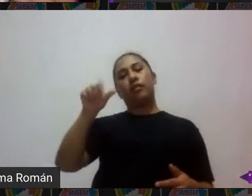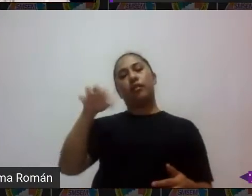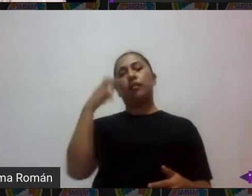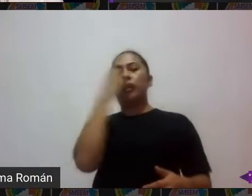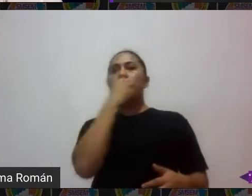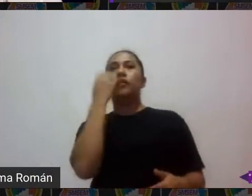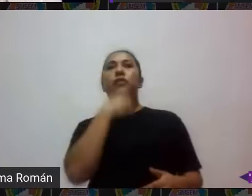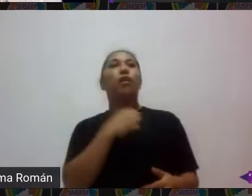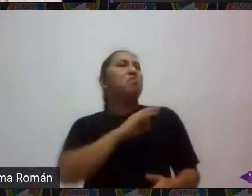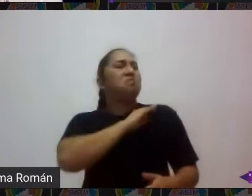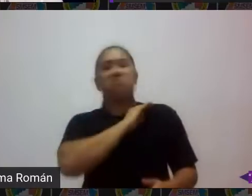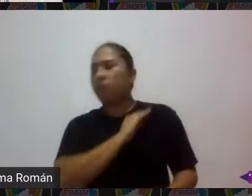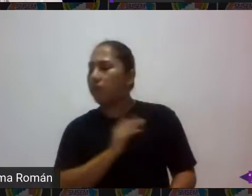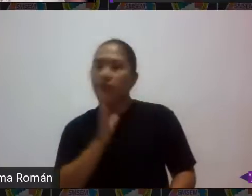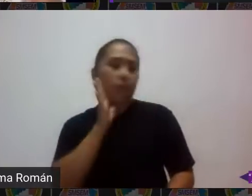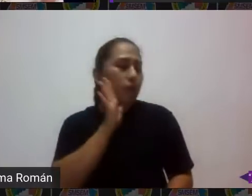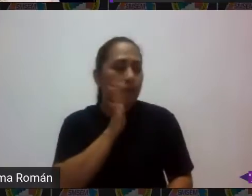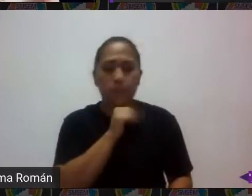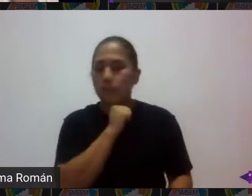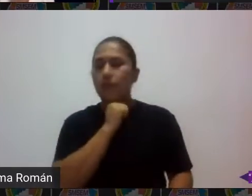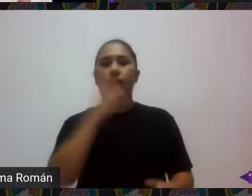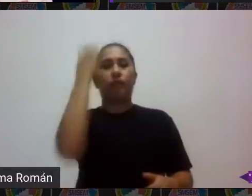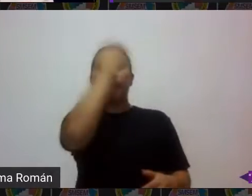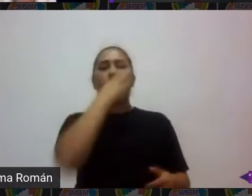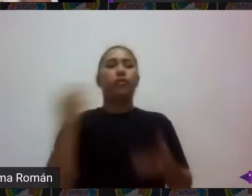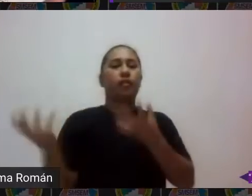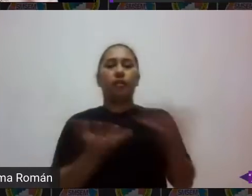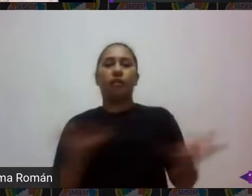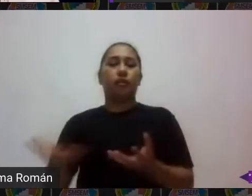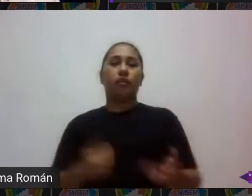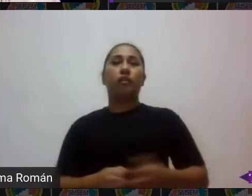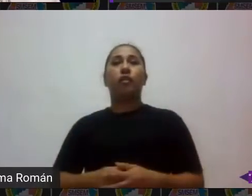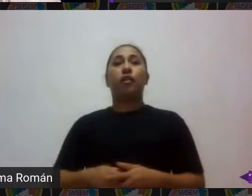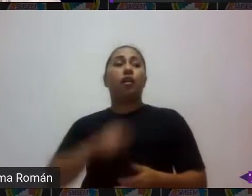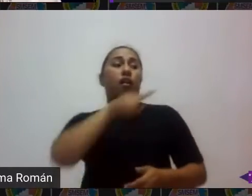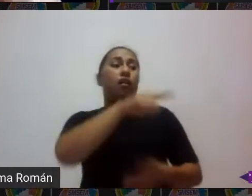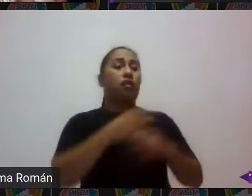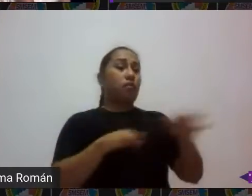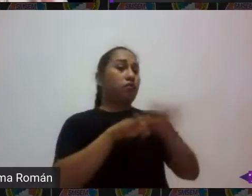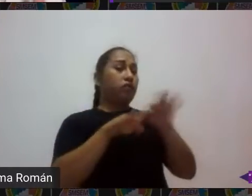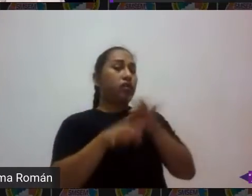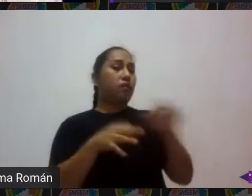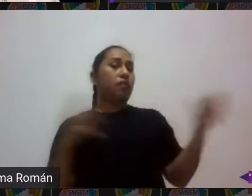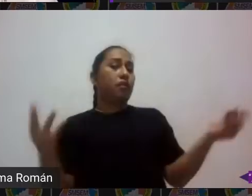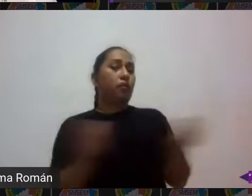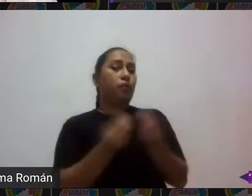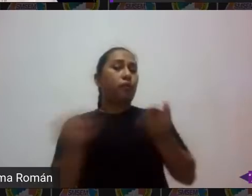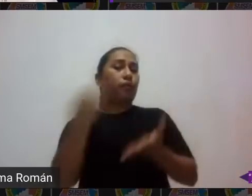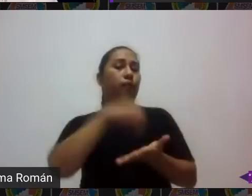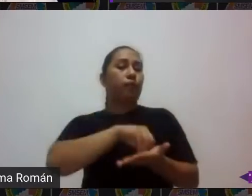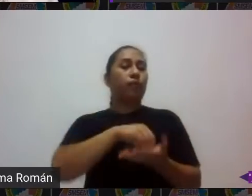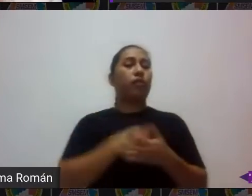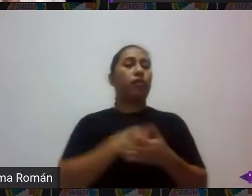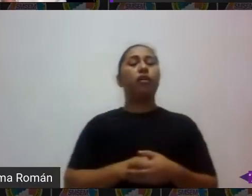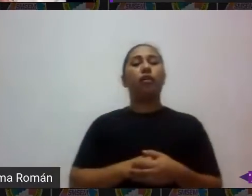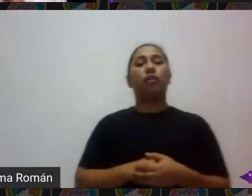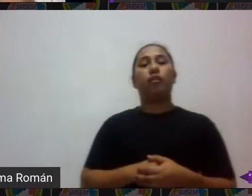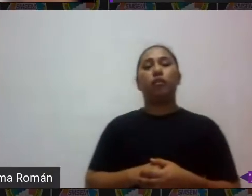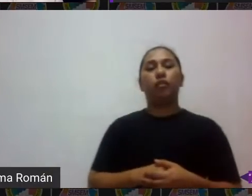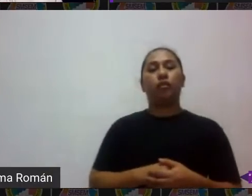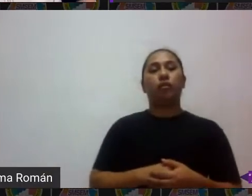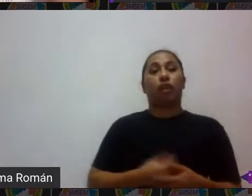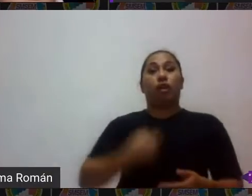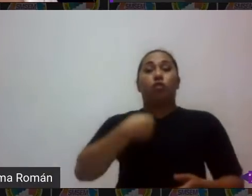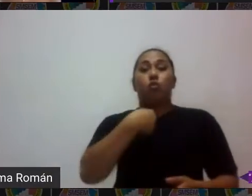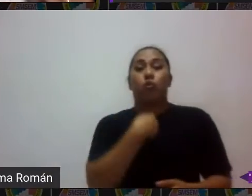pudo con el examen y que se tienen que hacer adecuaciones para ese niño para esa poquita porque si yo